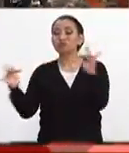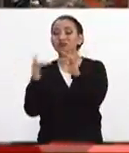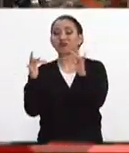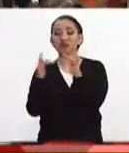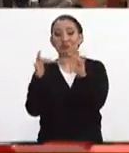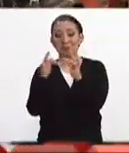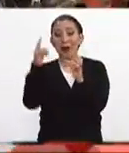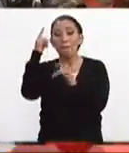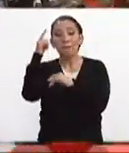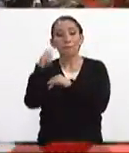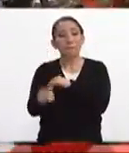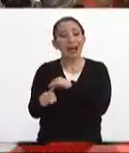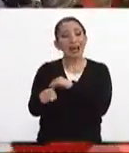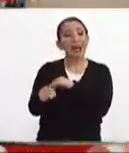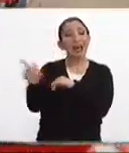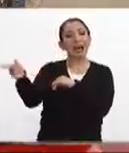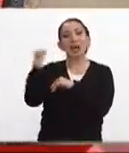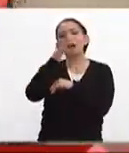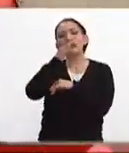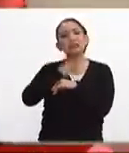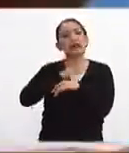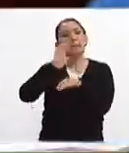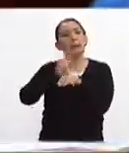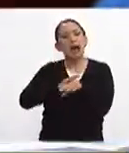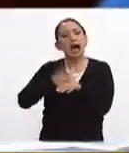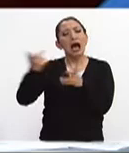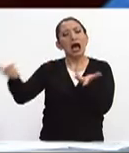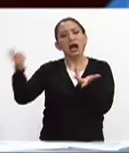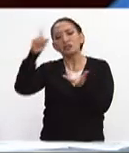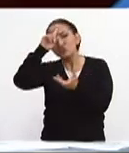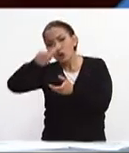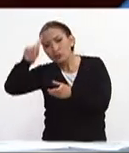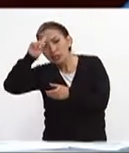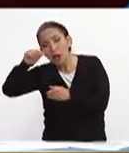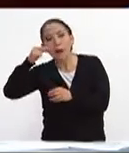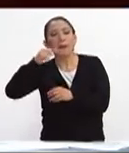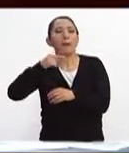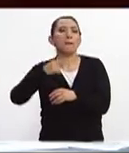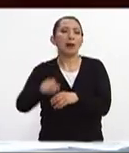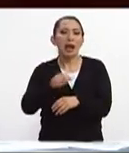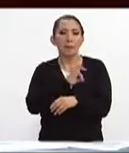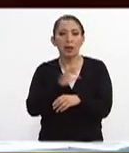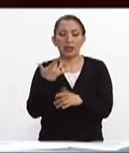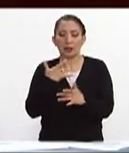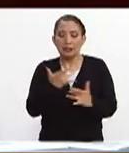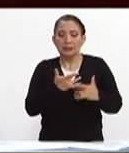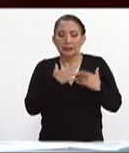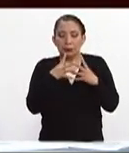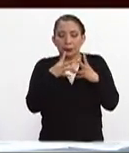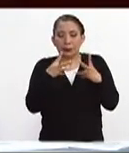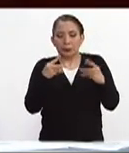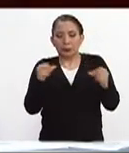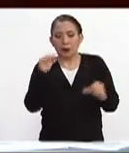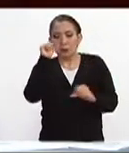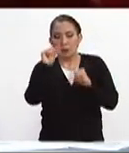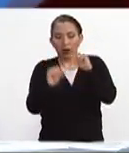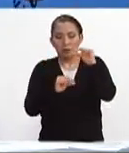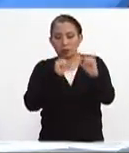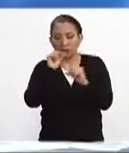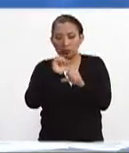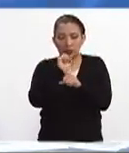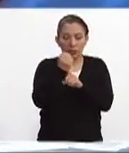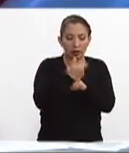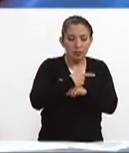precisamente para pues que nos dé más herramientas más consejos para poder superar para poder ir procesando esta